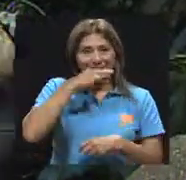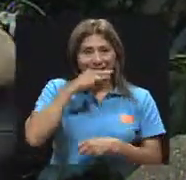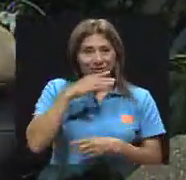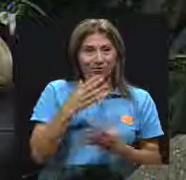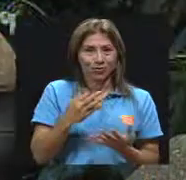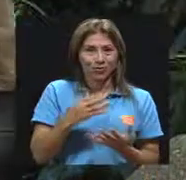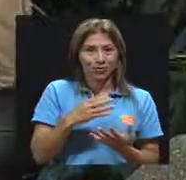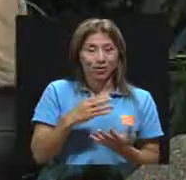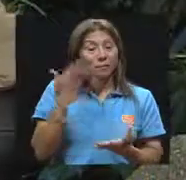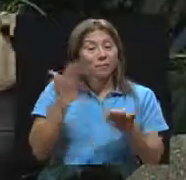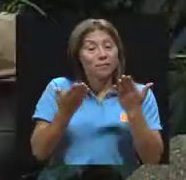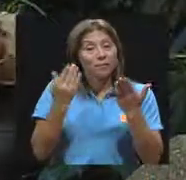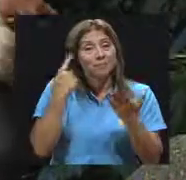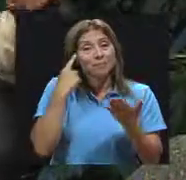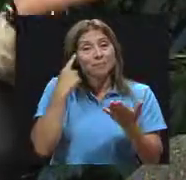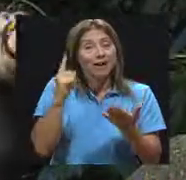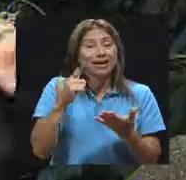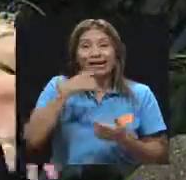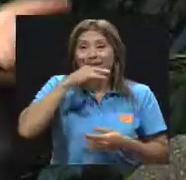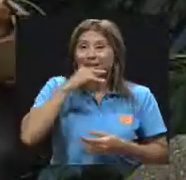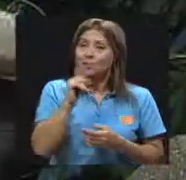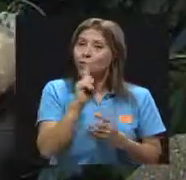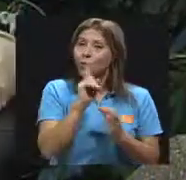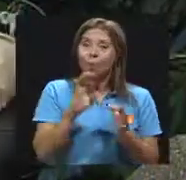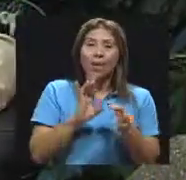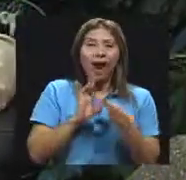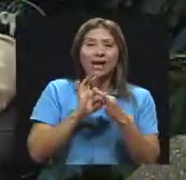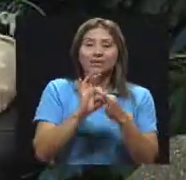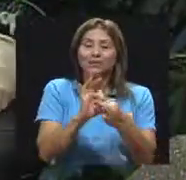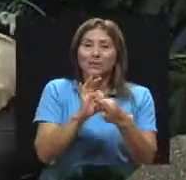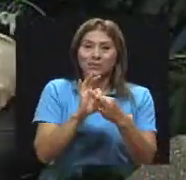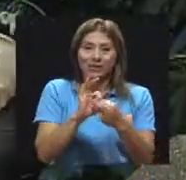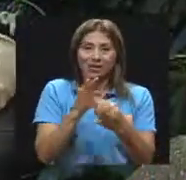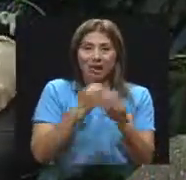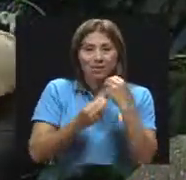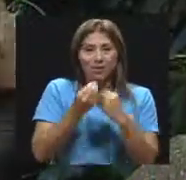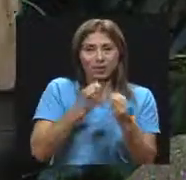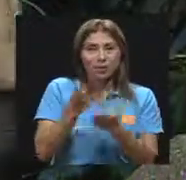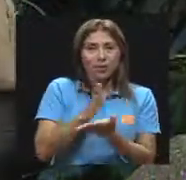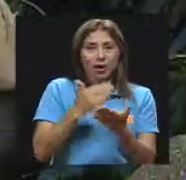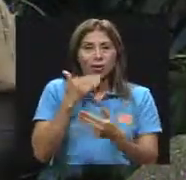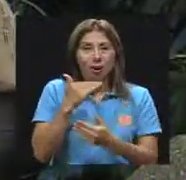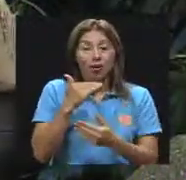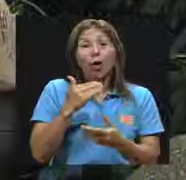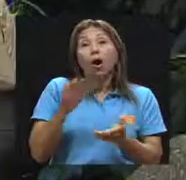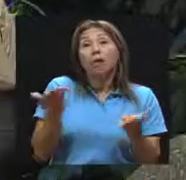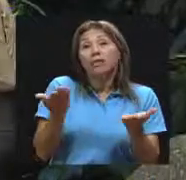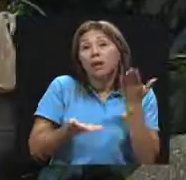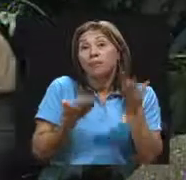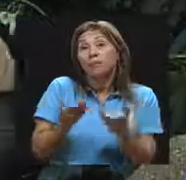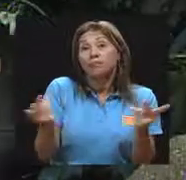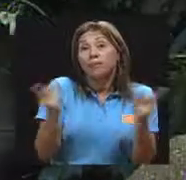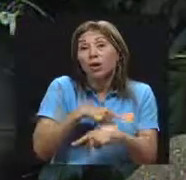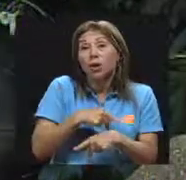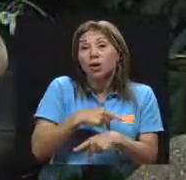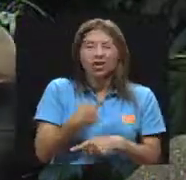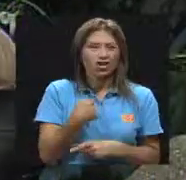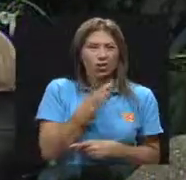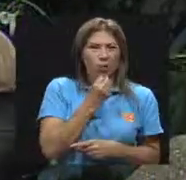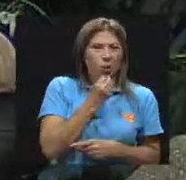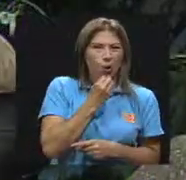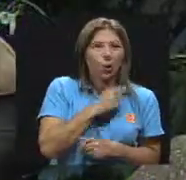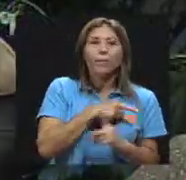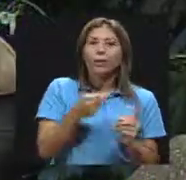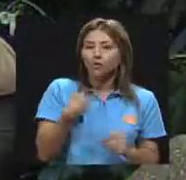alimento con algo que es totalmente perjudicial. O peor aún, lo obligo a comerlo, pero yo no me lo como, ¿verdad? Entonces, hay que evitar,